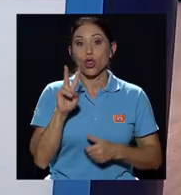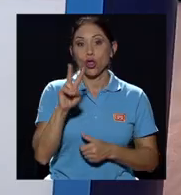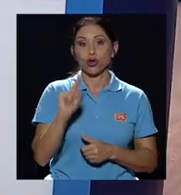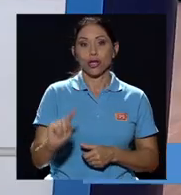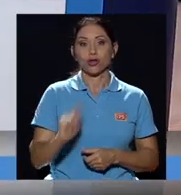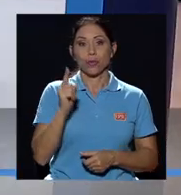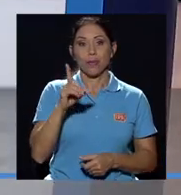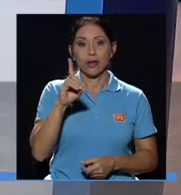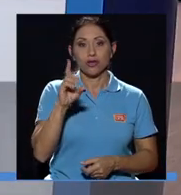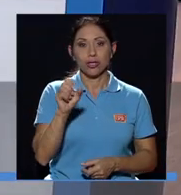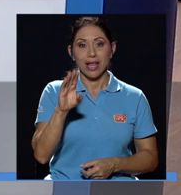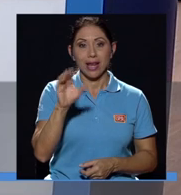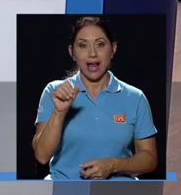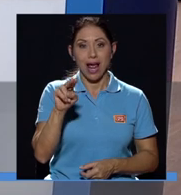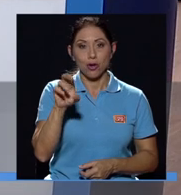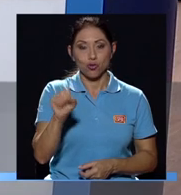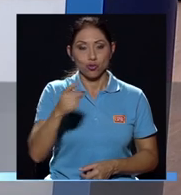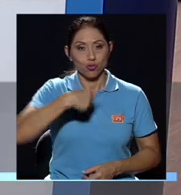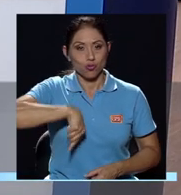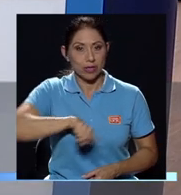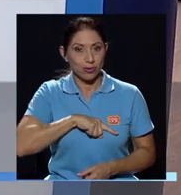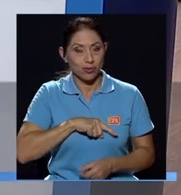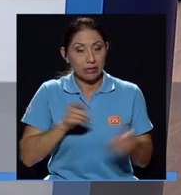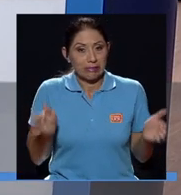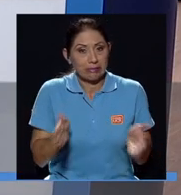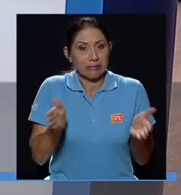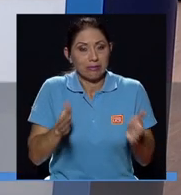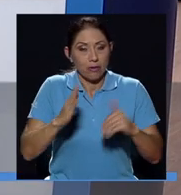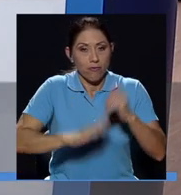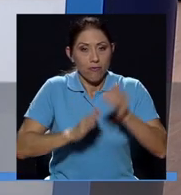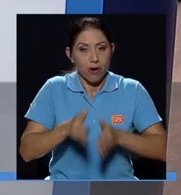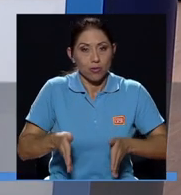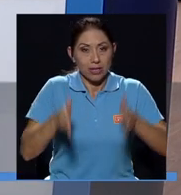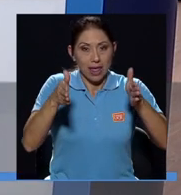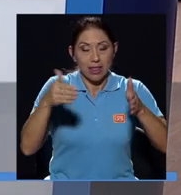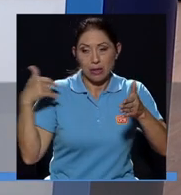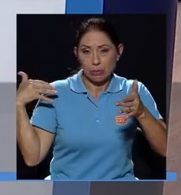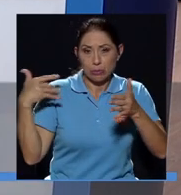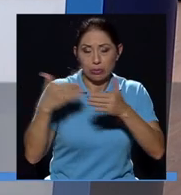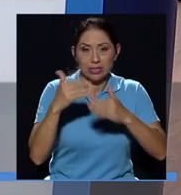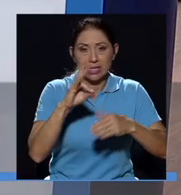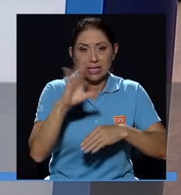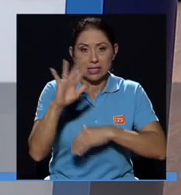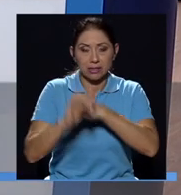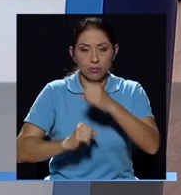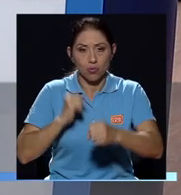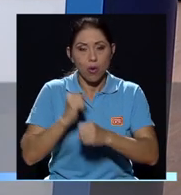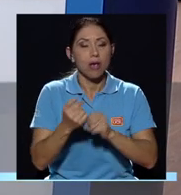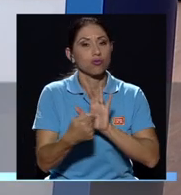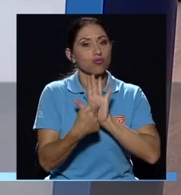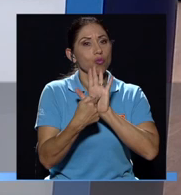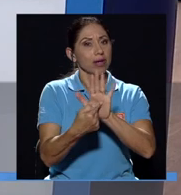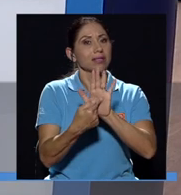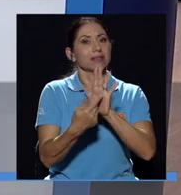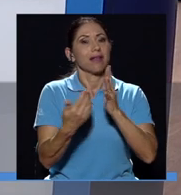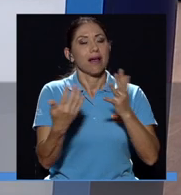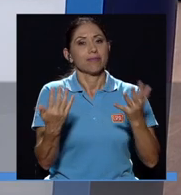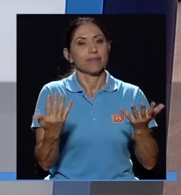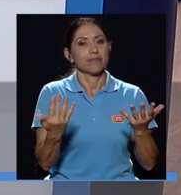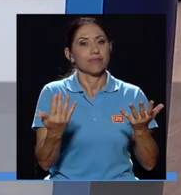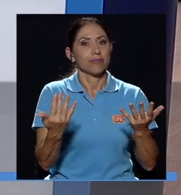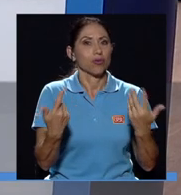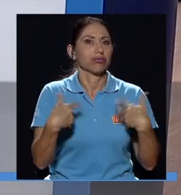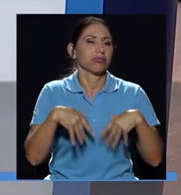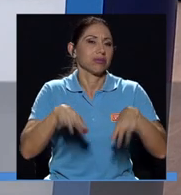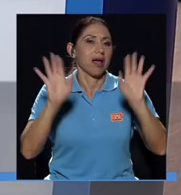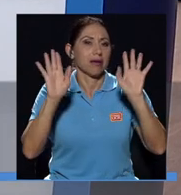que le han impulso a una facultad que a lo largo de estos 75 años es una facultad que muestra una graduación, digamos, de más